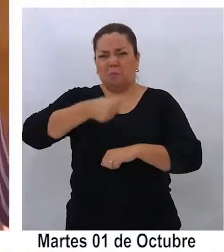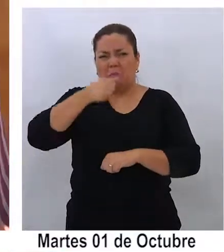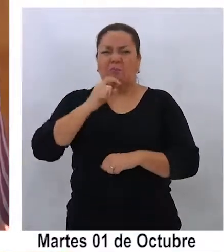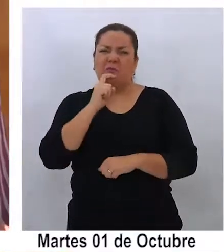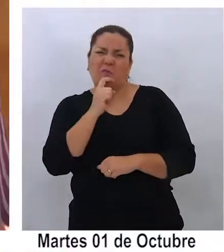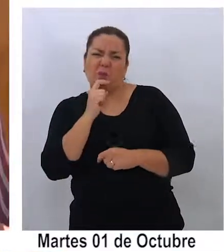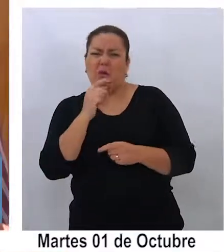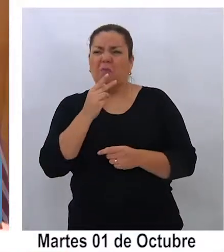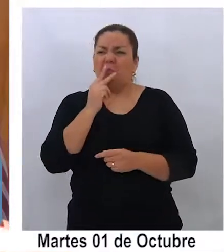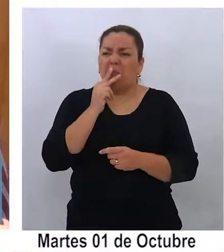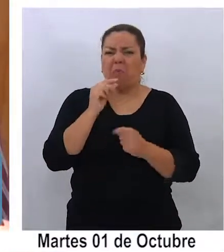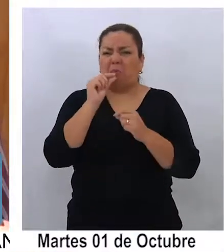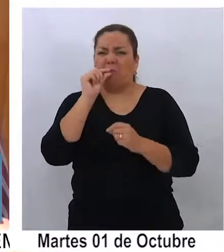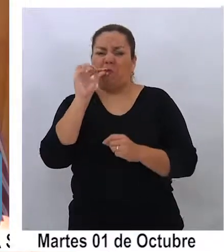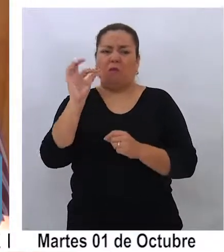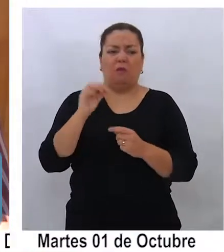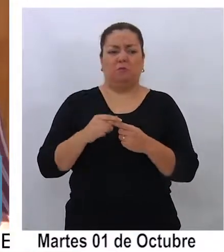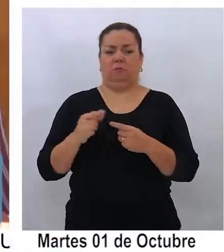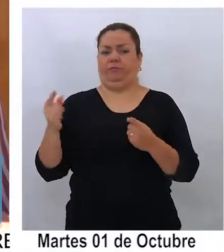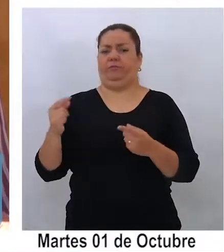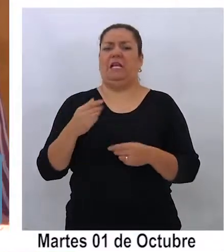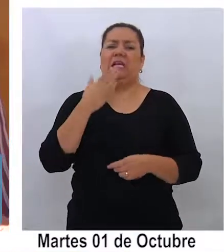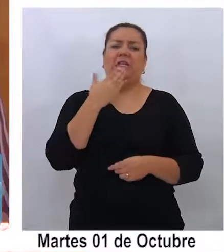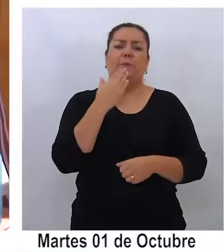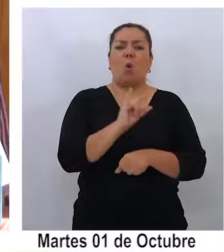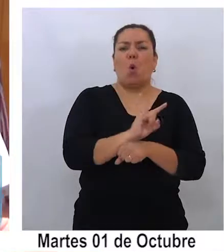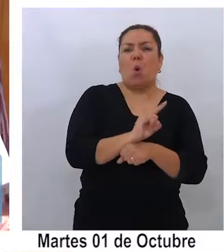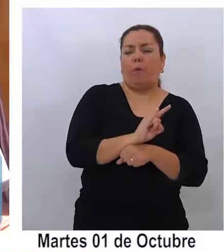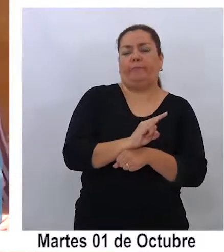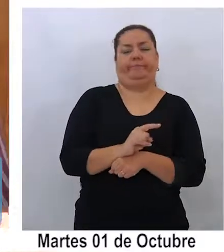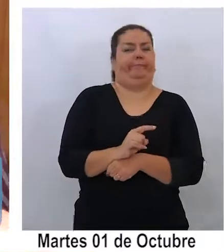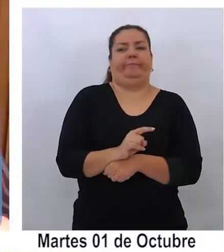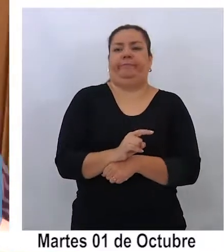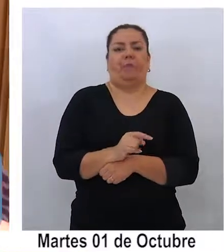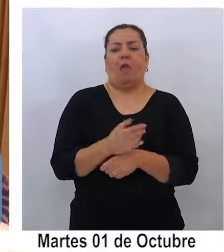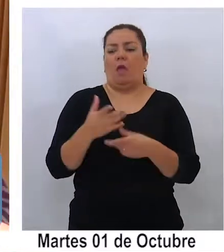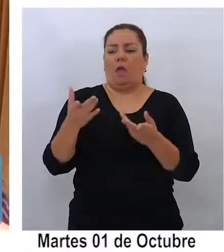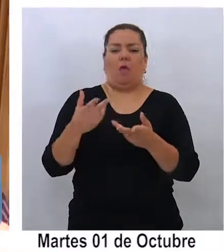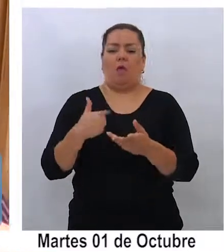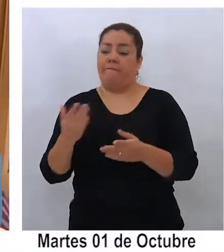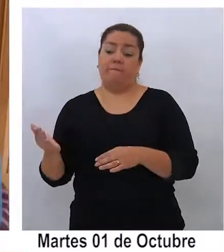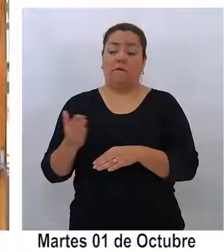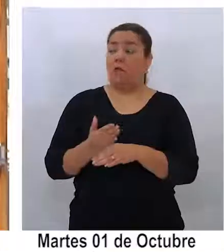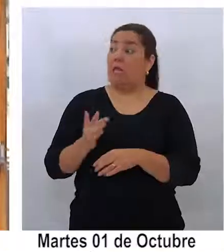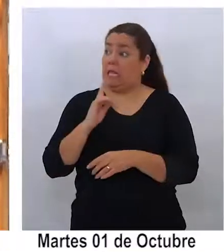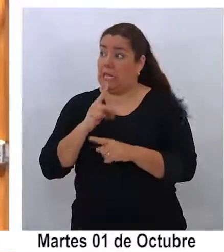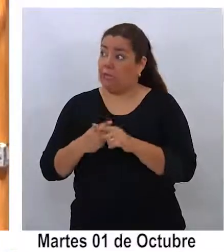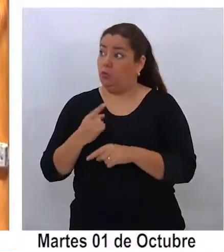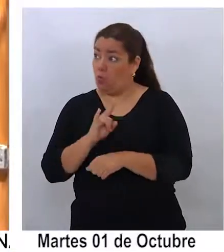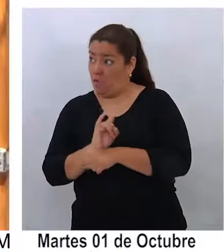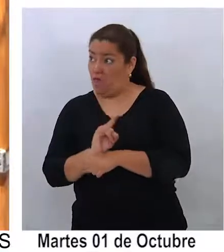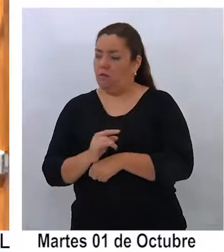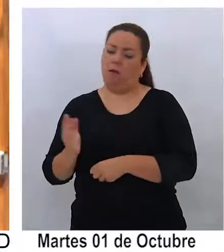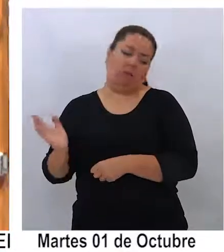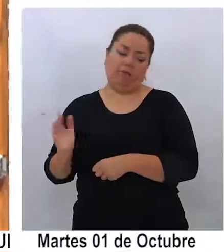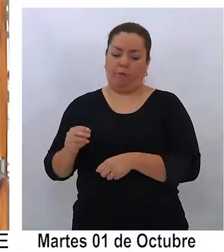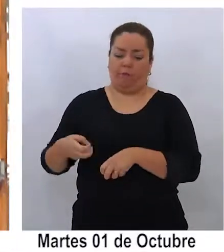los Uber, para qué les cuento, ya son descarados, llegan, toman pasajeros, piden taxi, Uber,